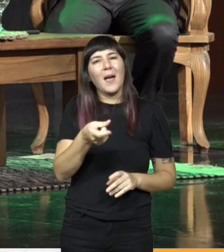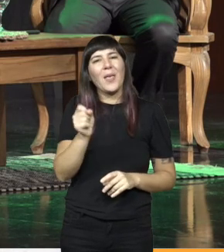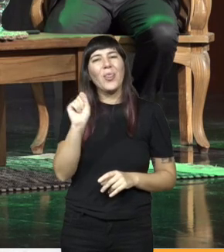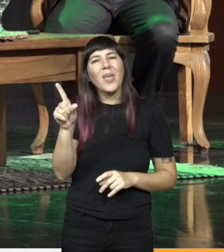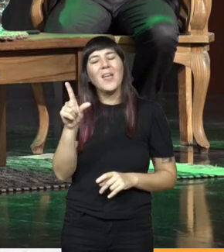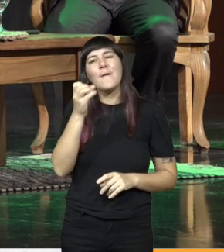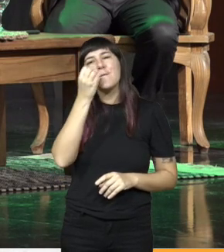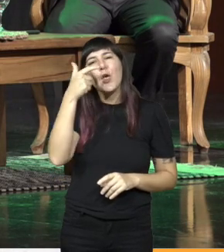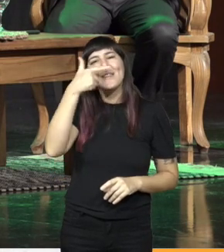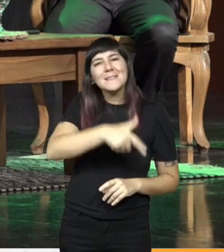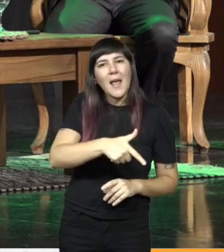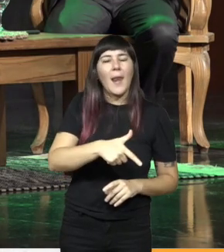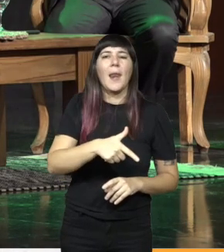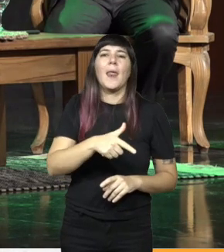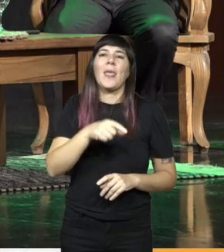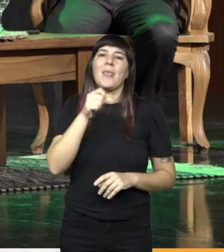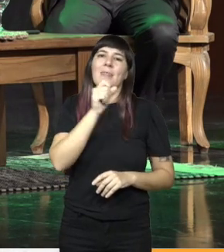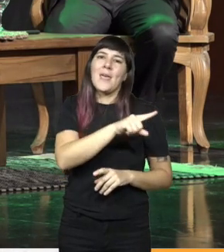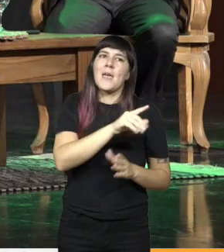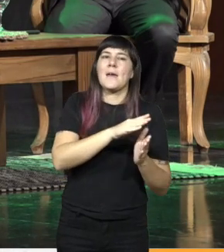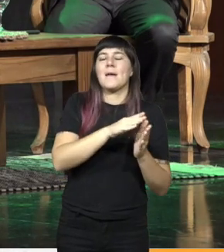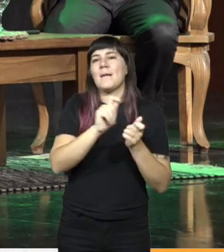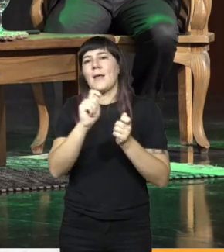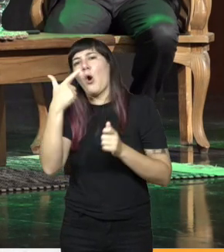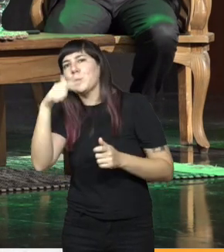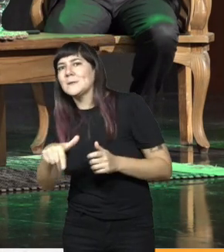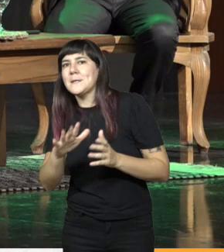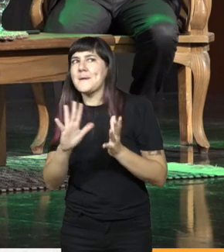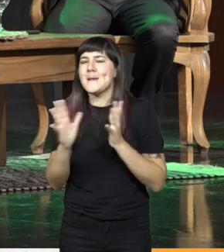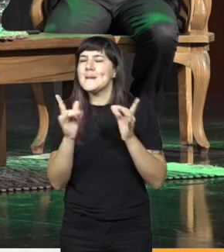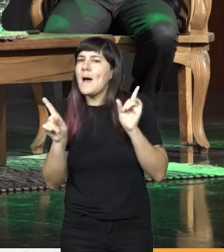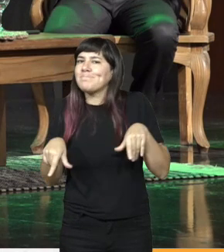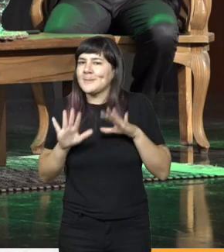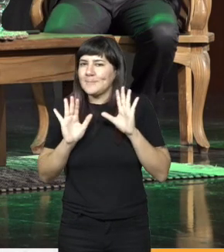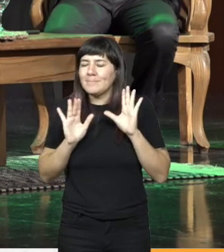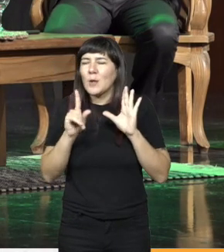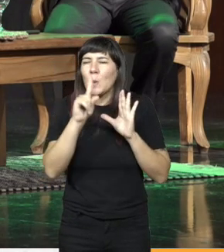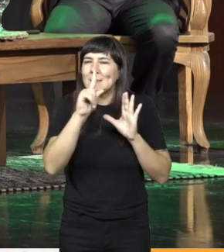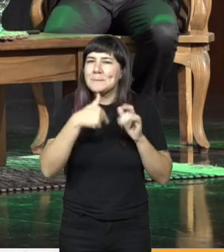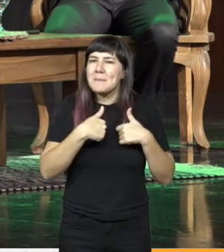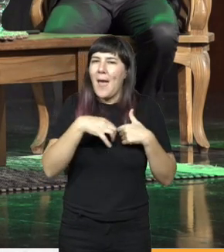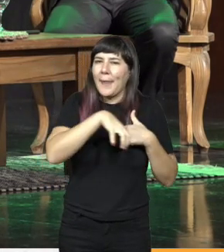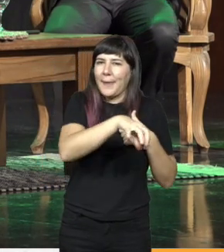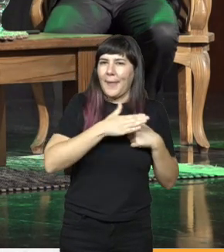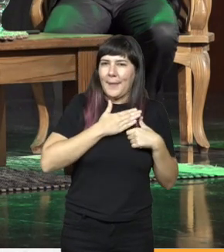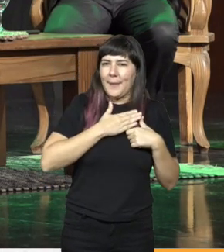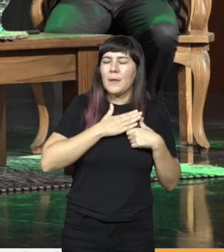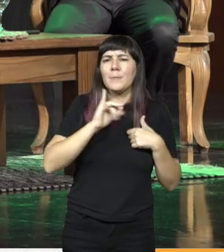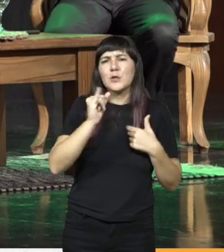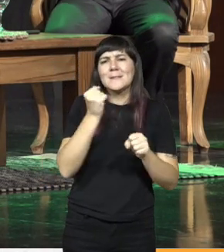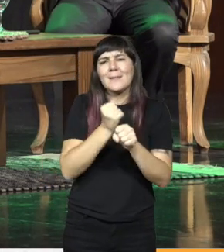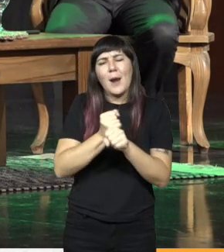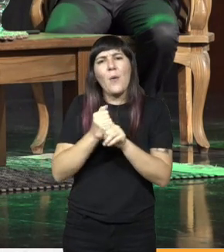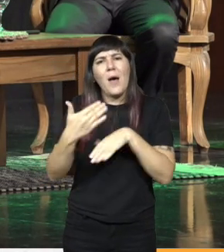agregar biodiesel en el corte biodiesel al combustible pero no es específicamente mi área pero sí se está